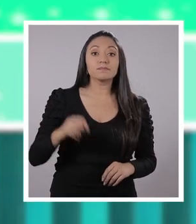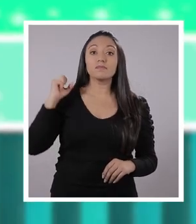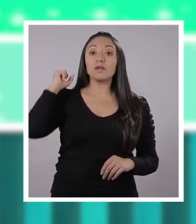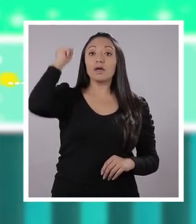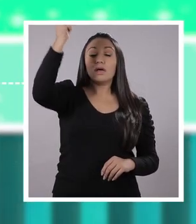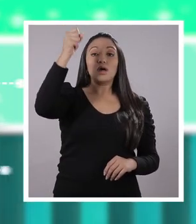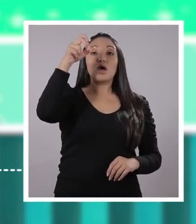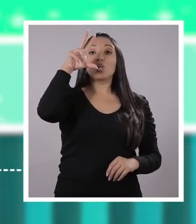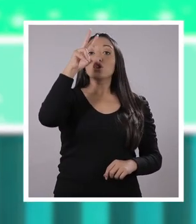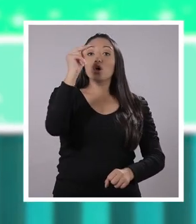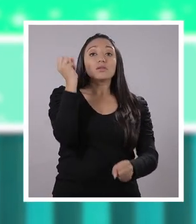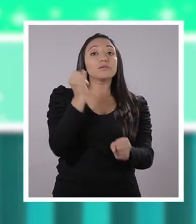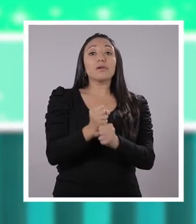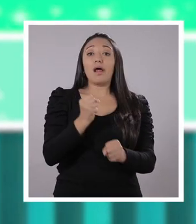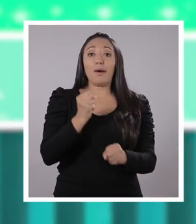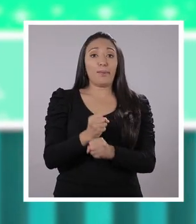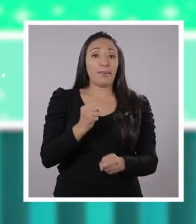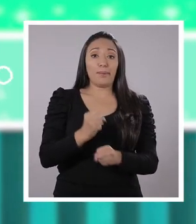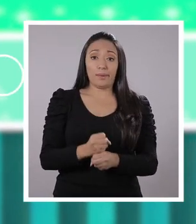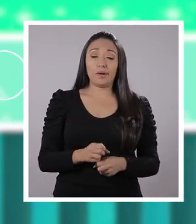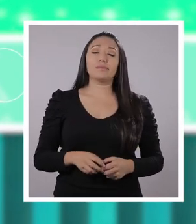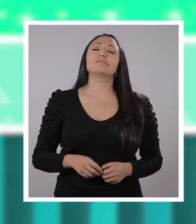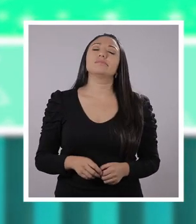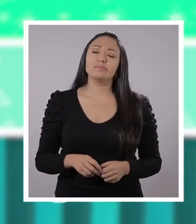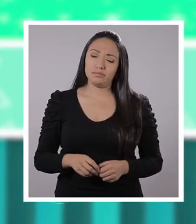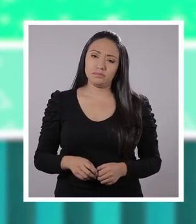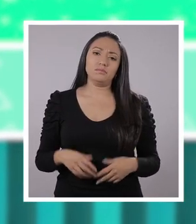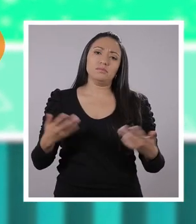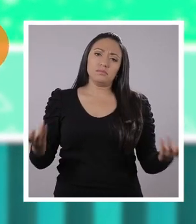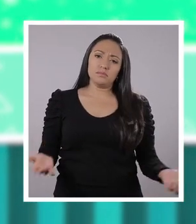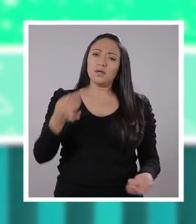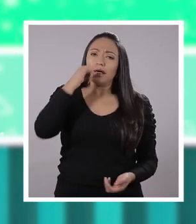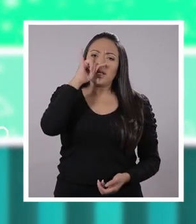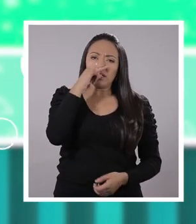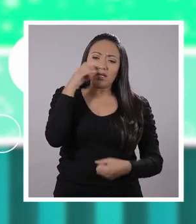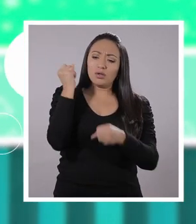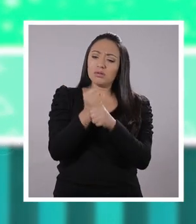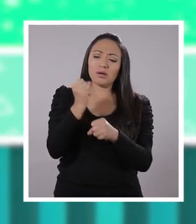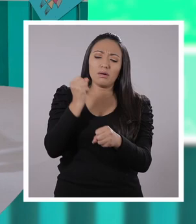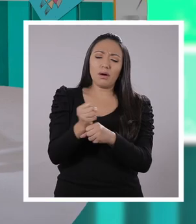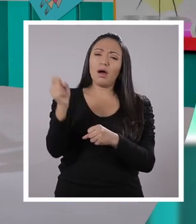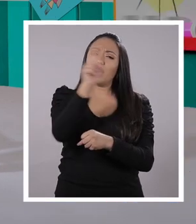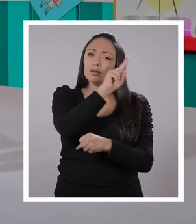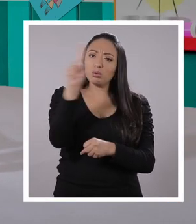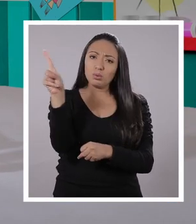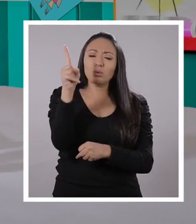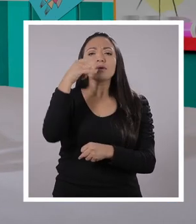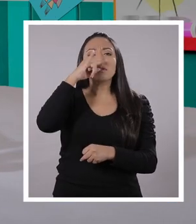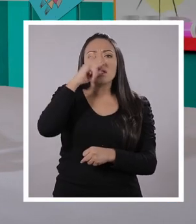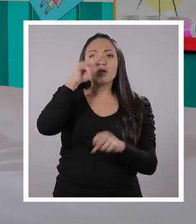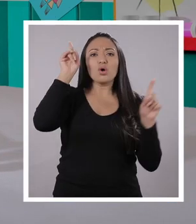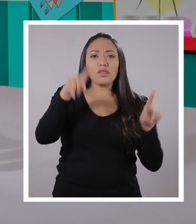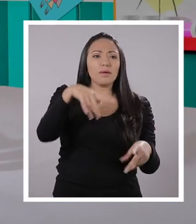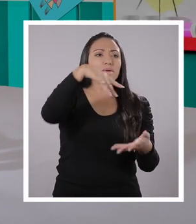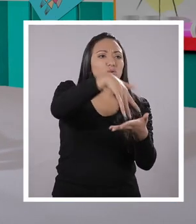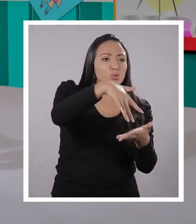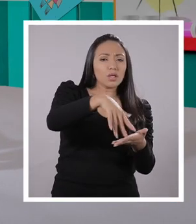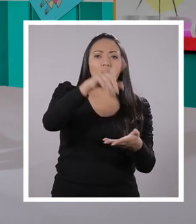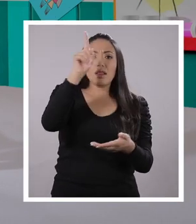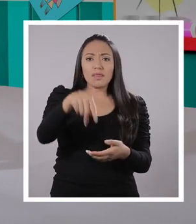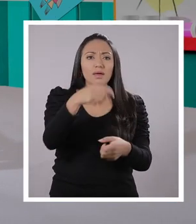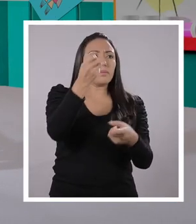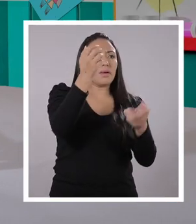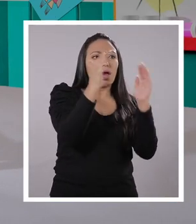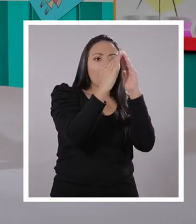no trabajar. Fundamental. ¿Cómo va a ser posible un niño pequeño trabajando cuando debe estar jugando, estudiando, compartiendo con la